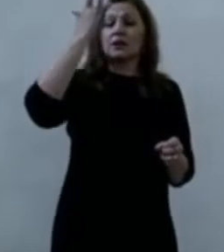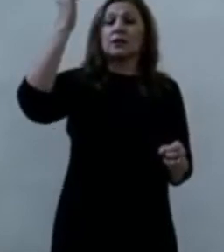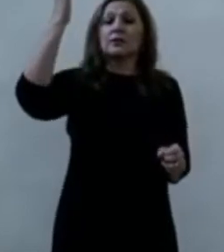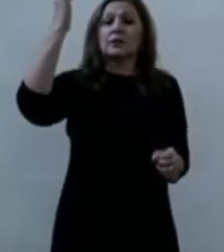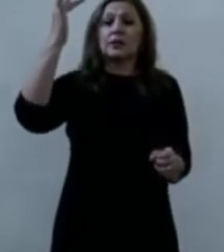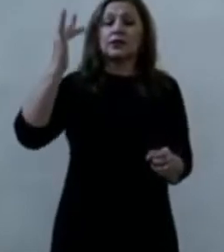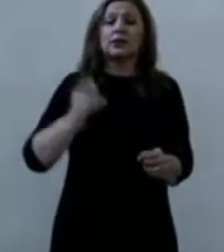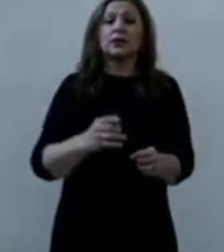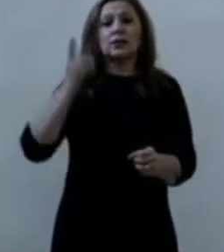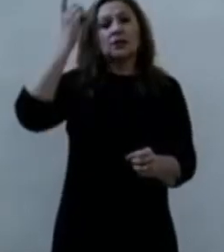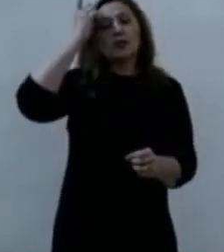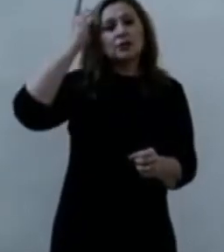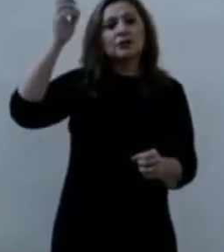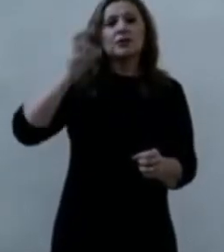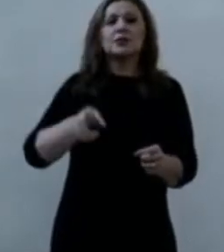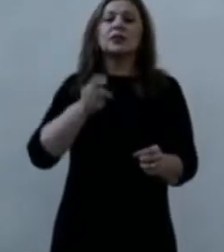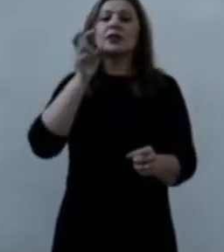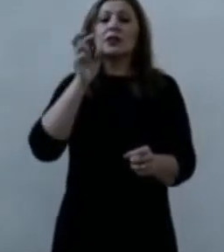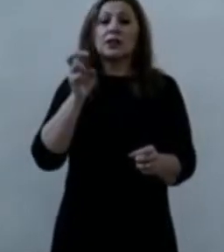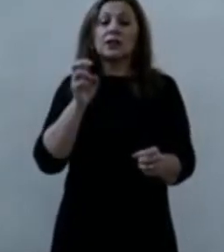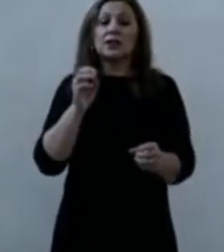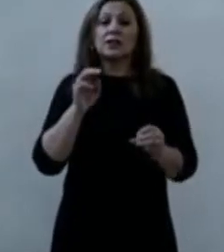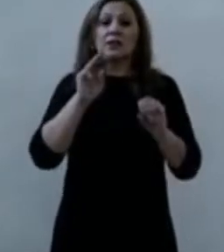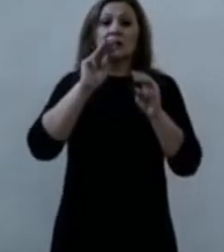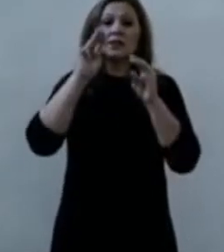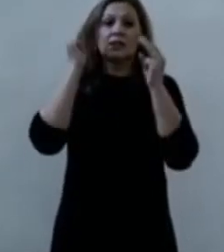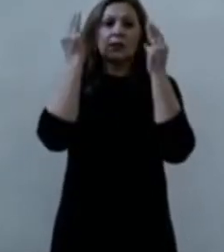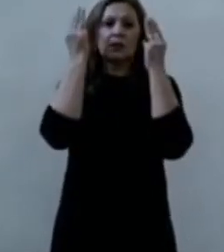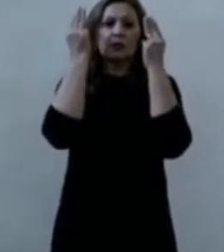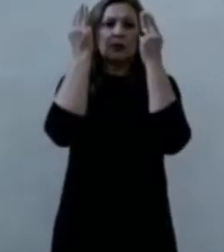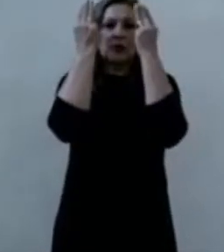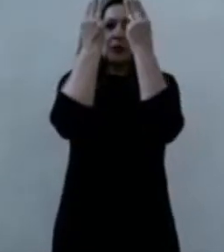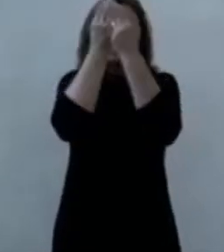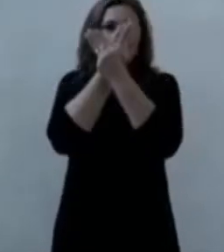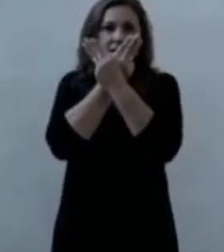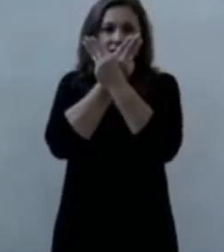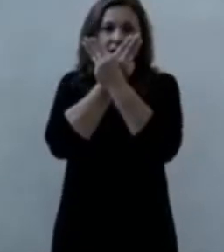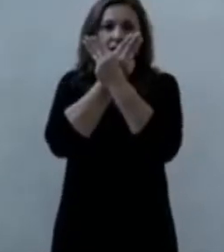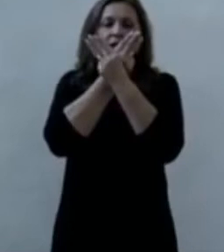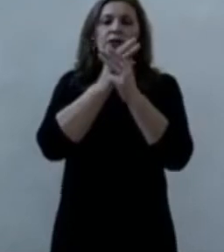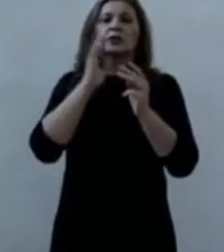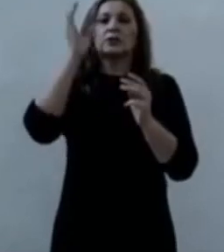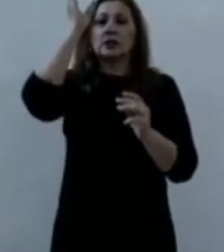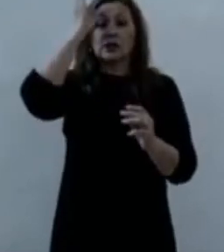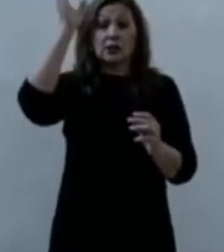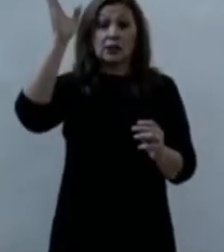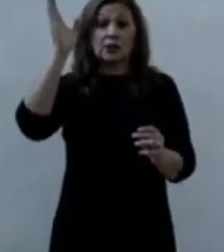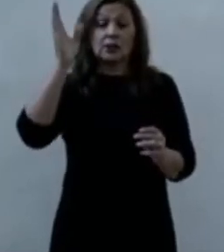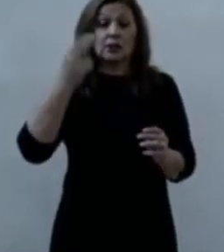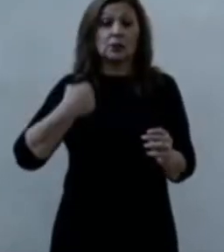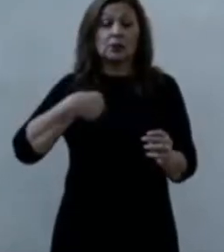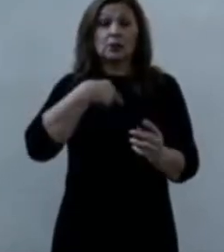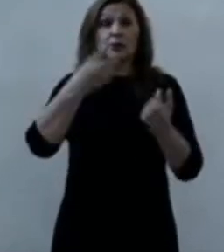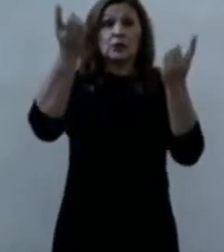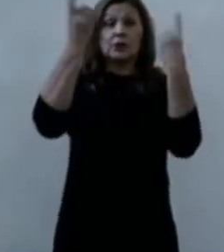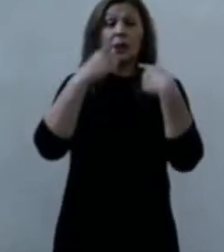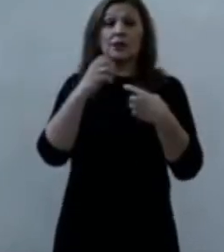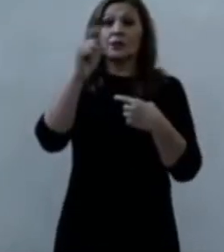ese es el misterio de Cristo que también debe iluminar nuestras vidas